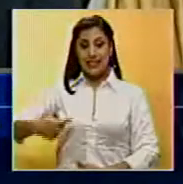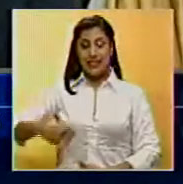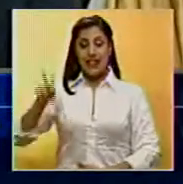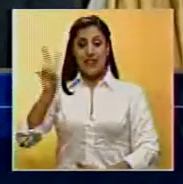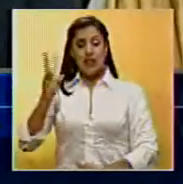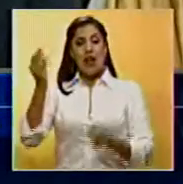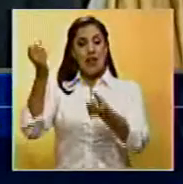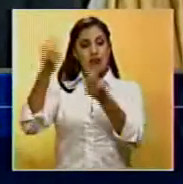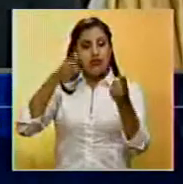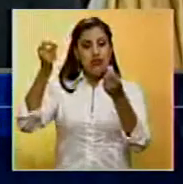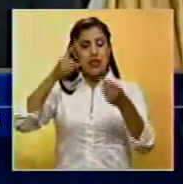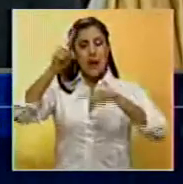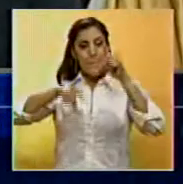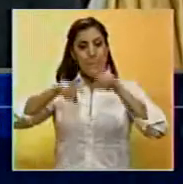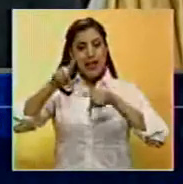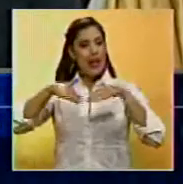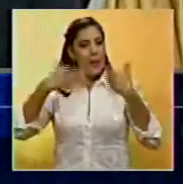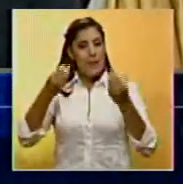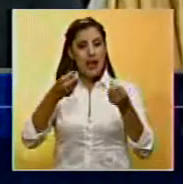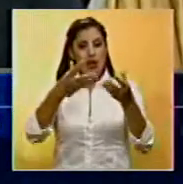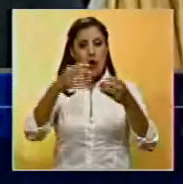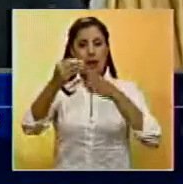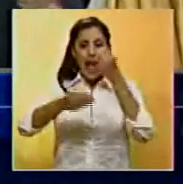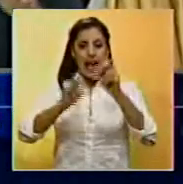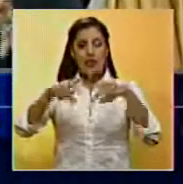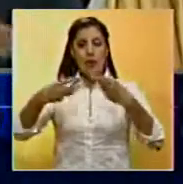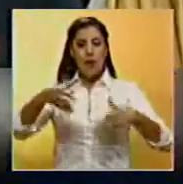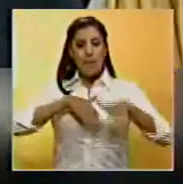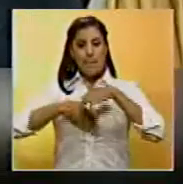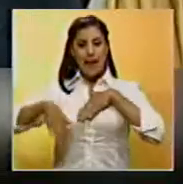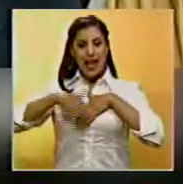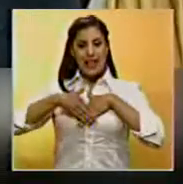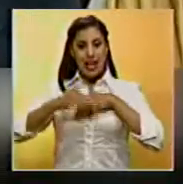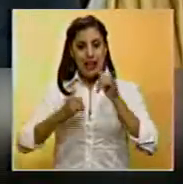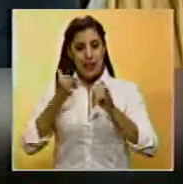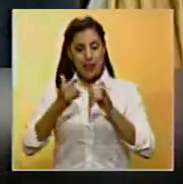para importar materias primas destinadas a la fabricación de pañales y productos absorbentes.